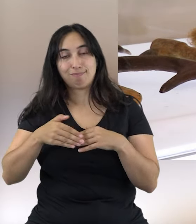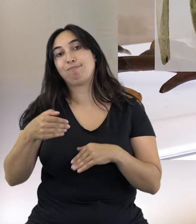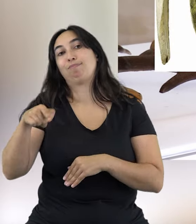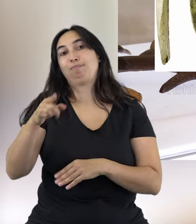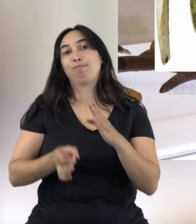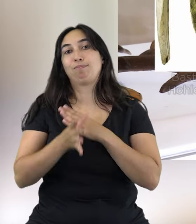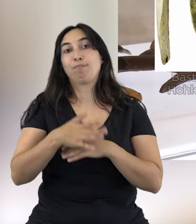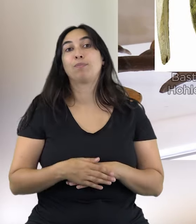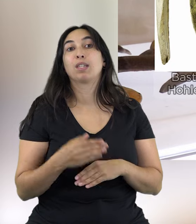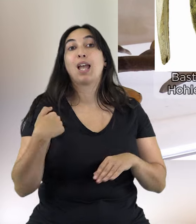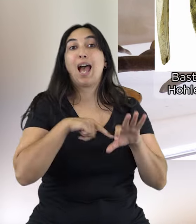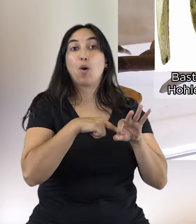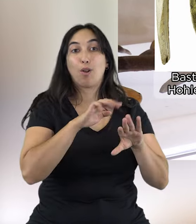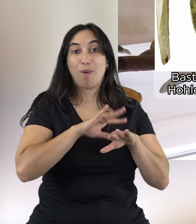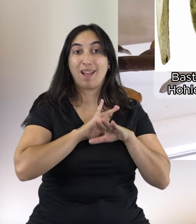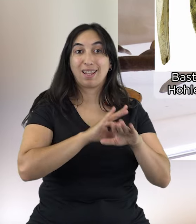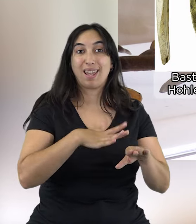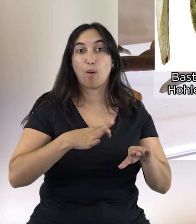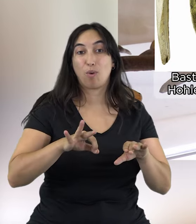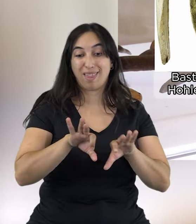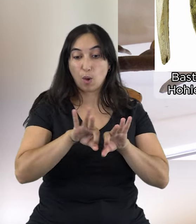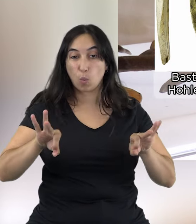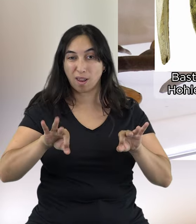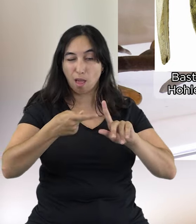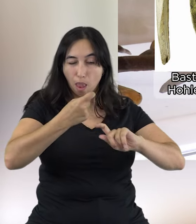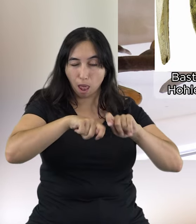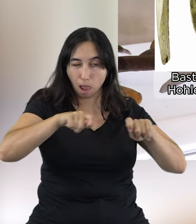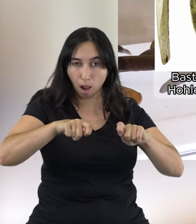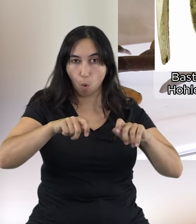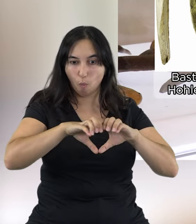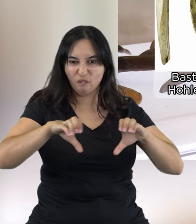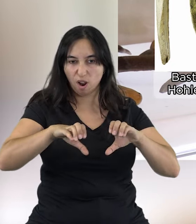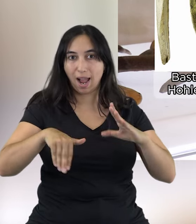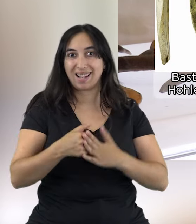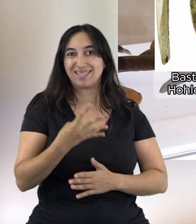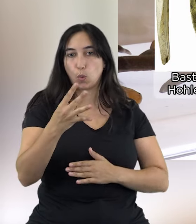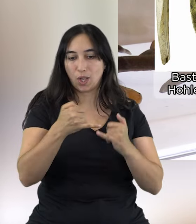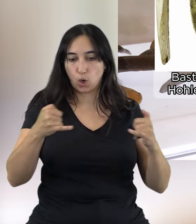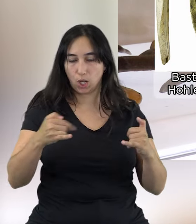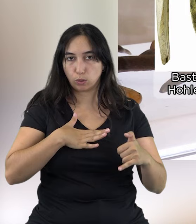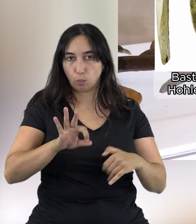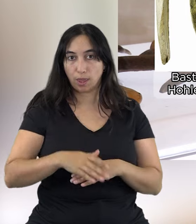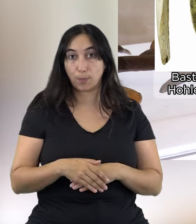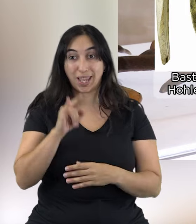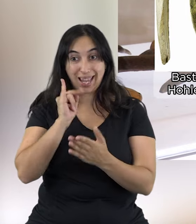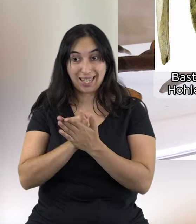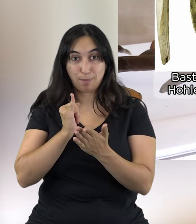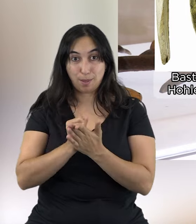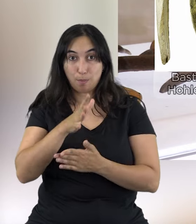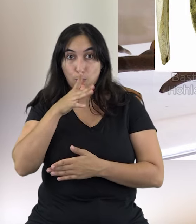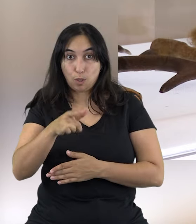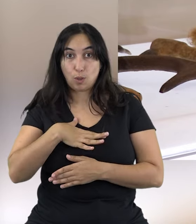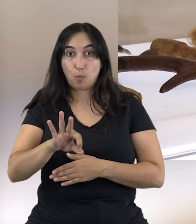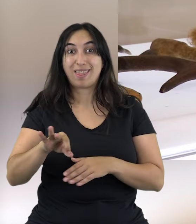Utilizando los agujeros como guía, se pueden retorcer rápida y eficazmente cuerdas gruesas de hasta cuatro hilos. El